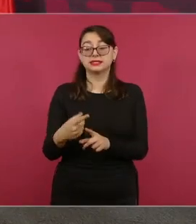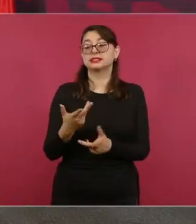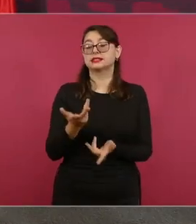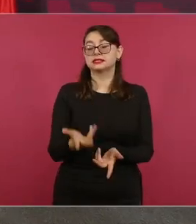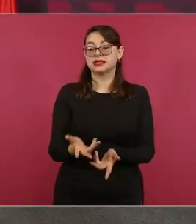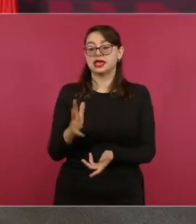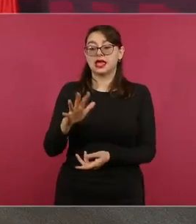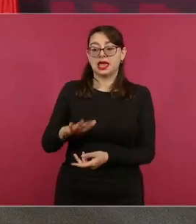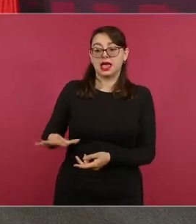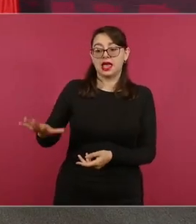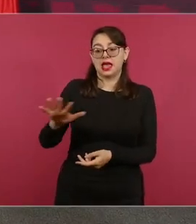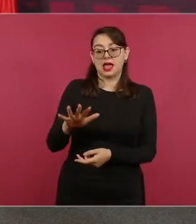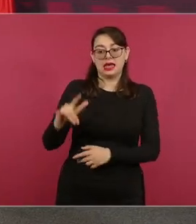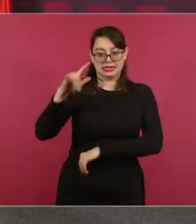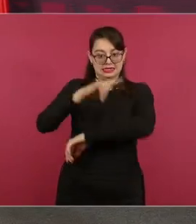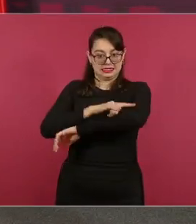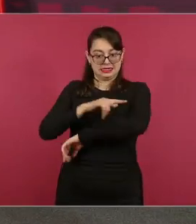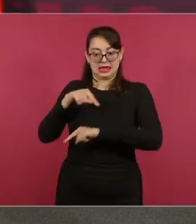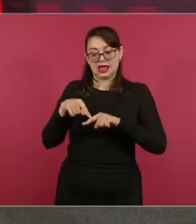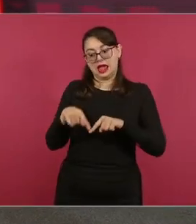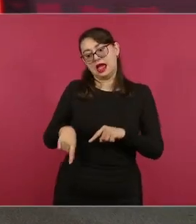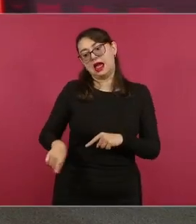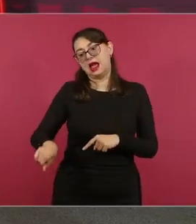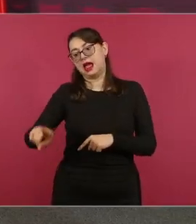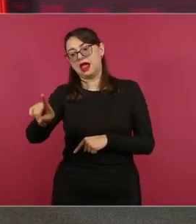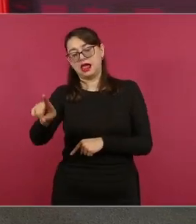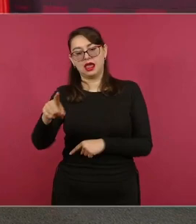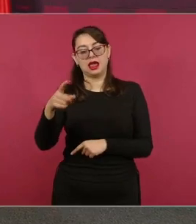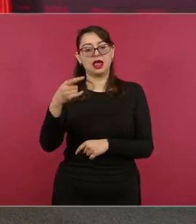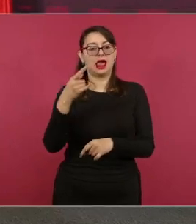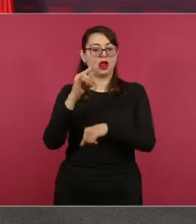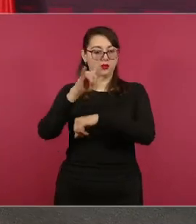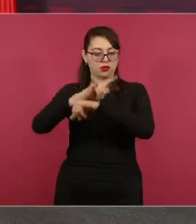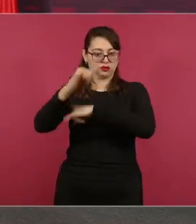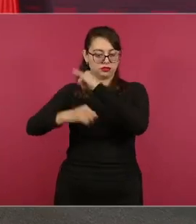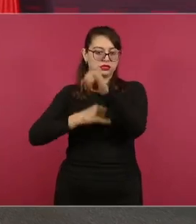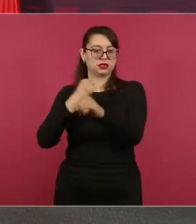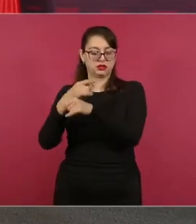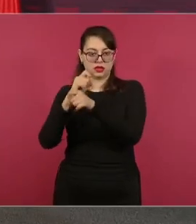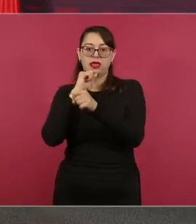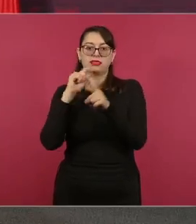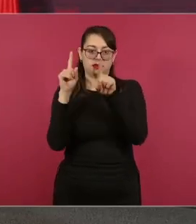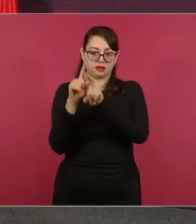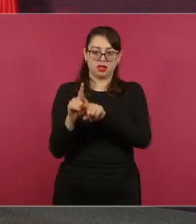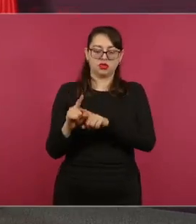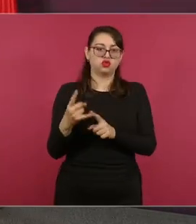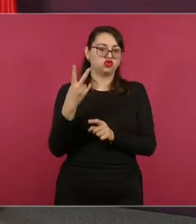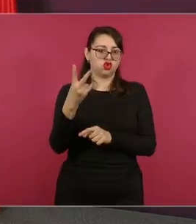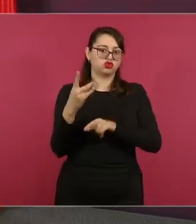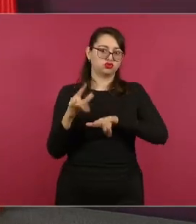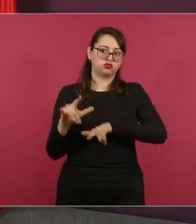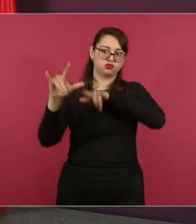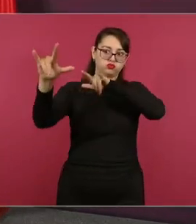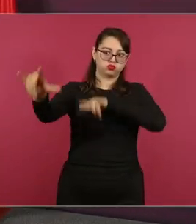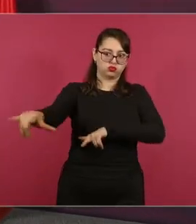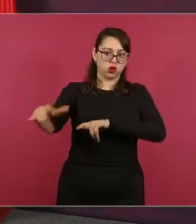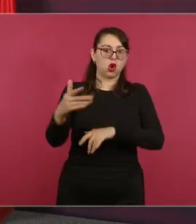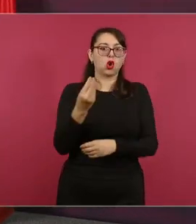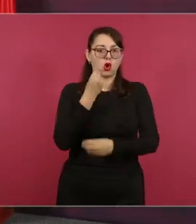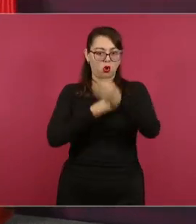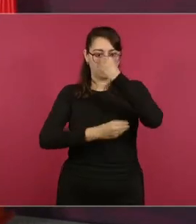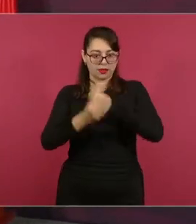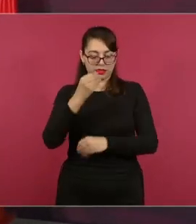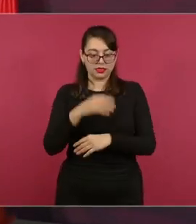desde la base naval hacia el aeropuerto internacional. En lo que se refiere a remoción de escombros, ayer